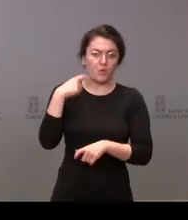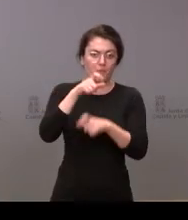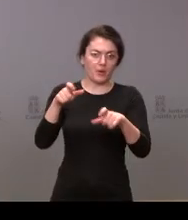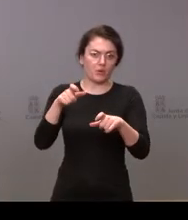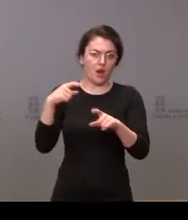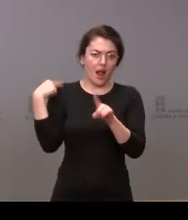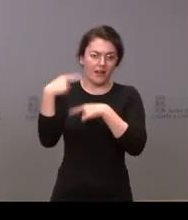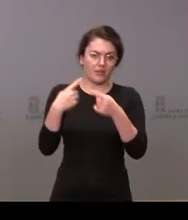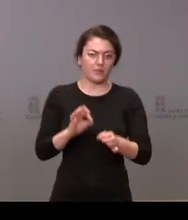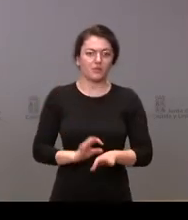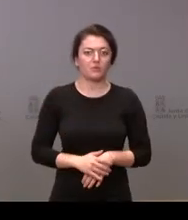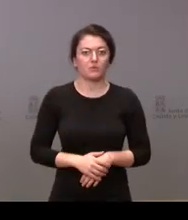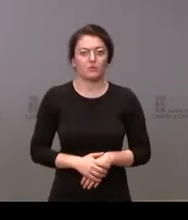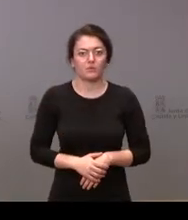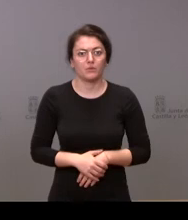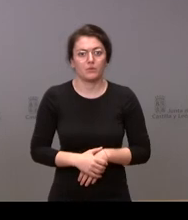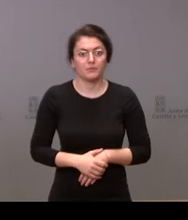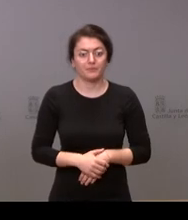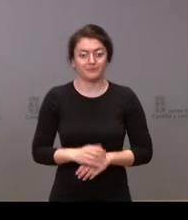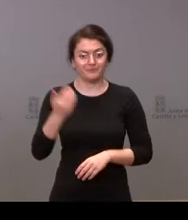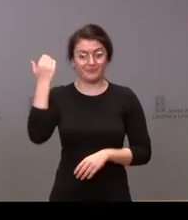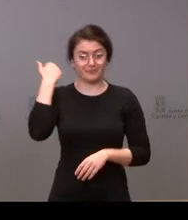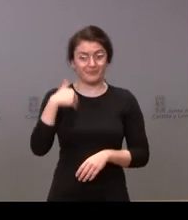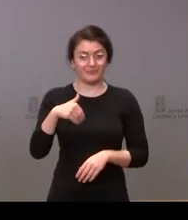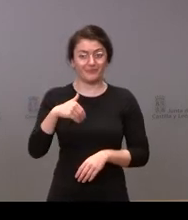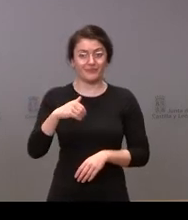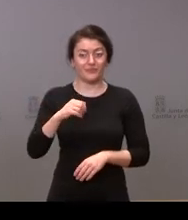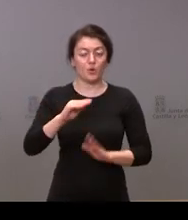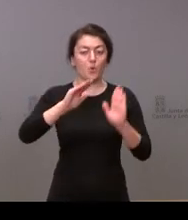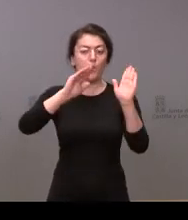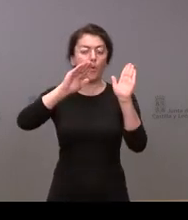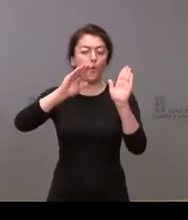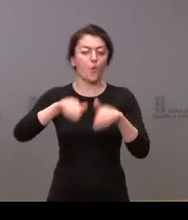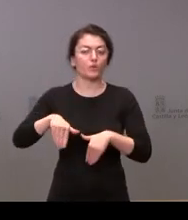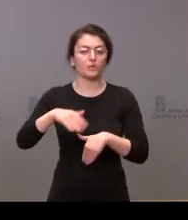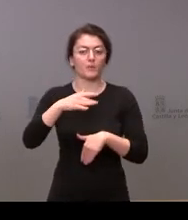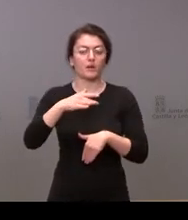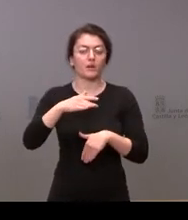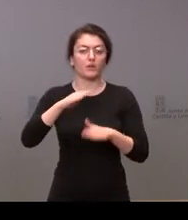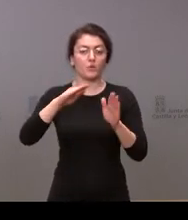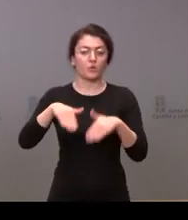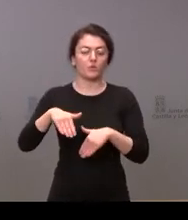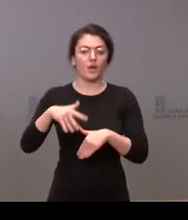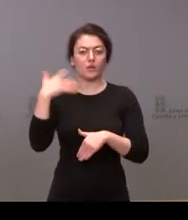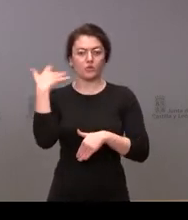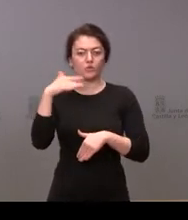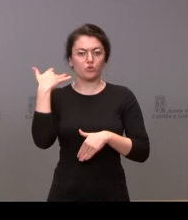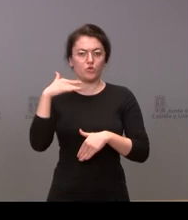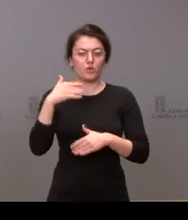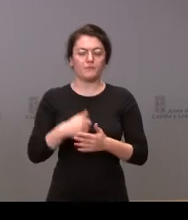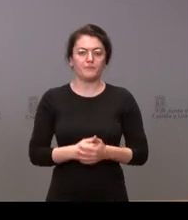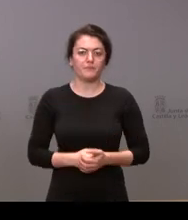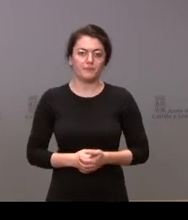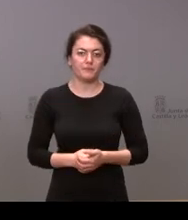y la segunda y última intervención telemática de hoy va a ser la de Sergio García de Soria Noticias cuando quieras